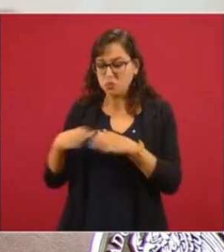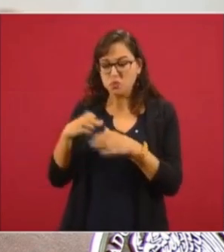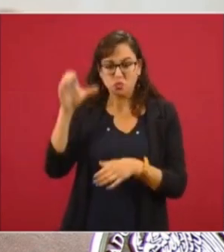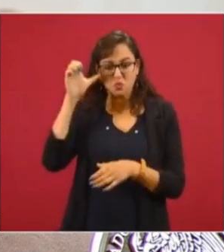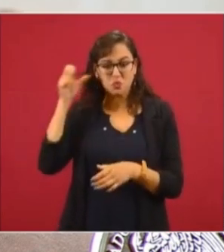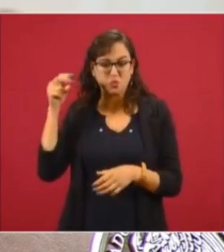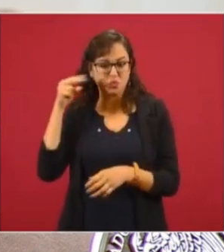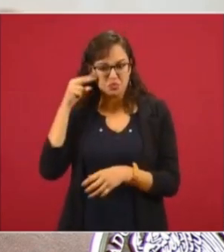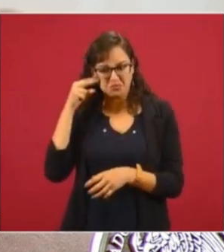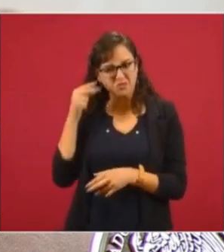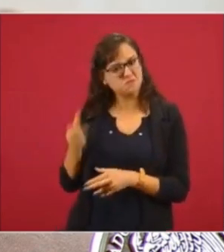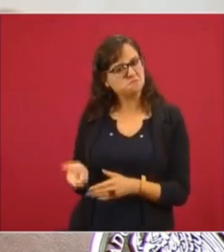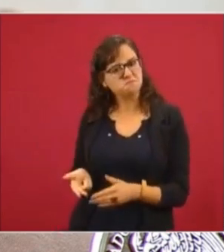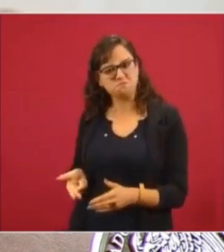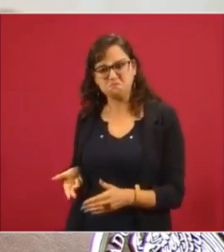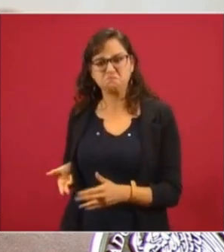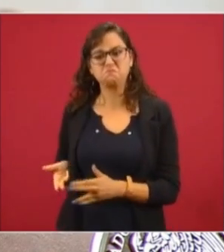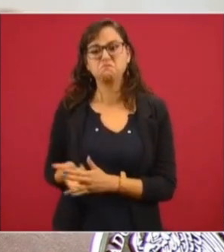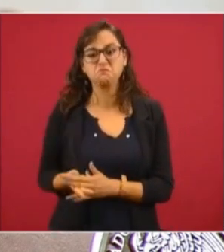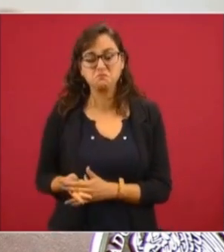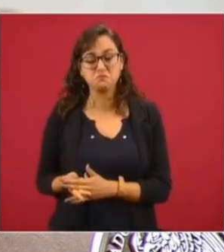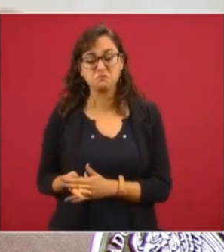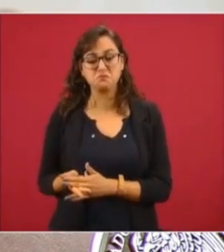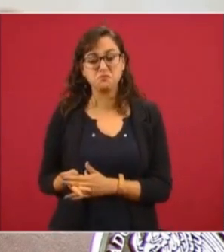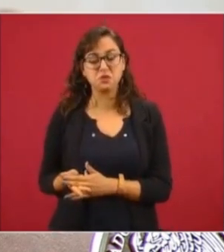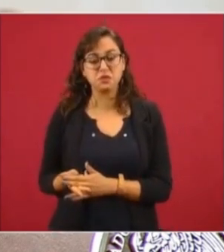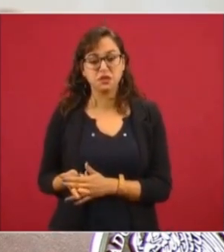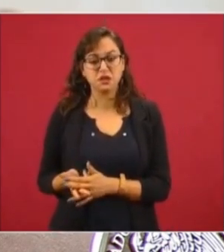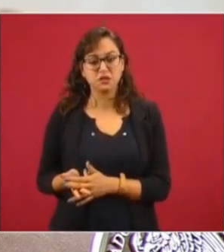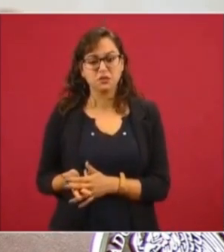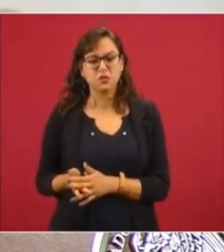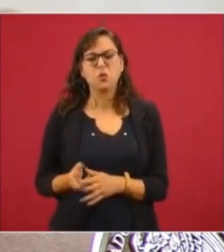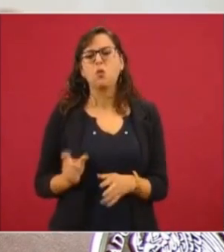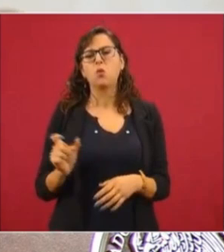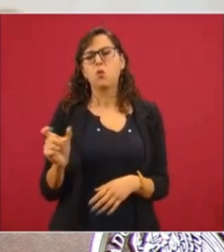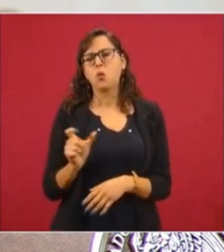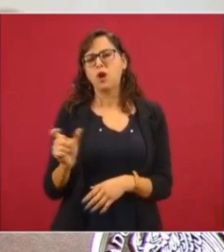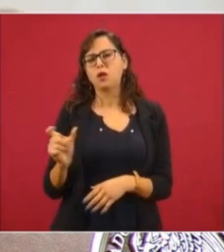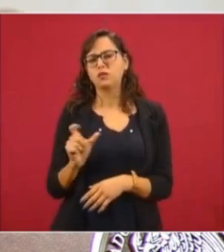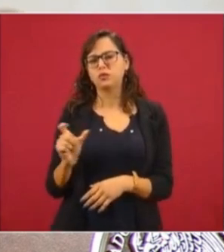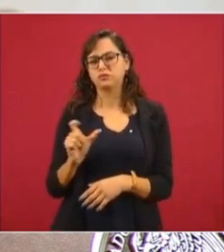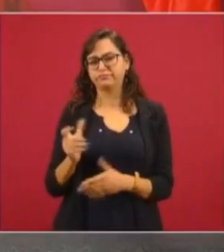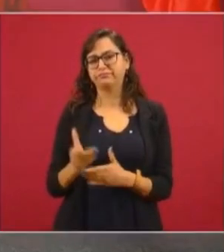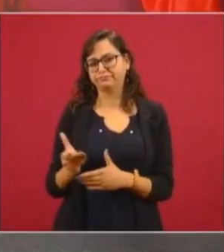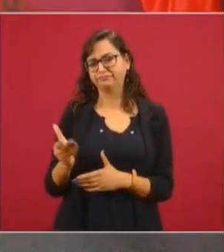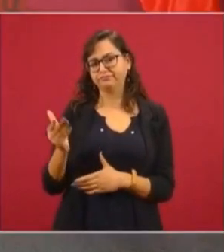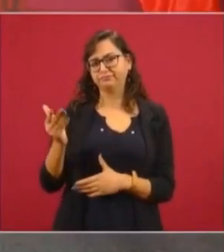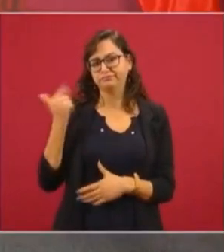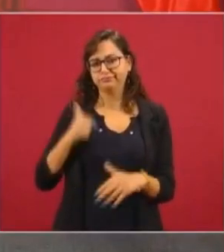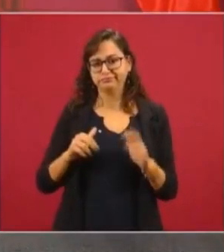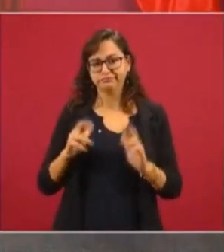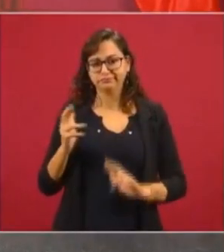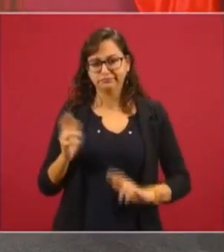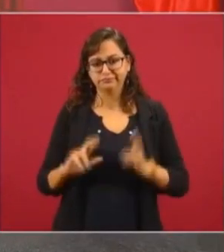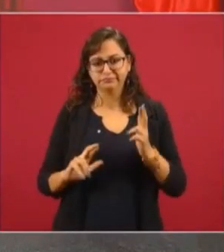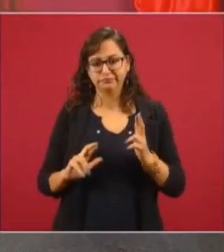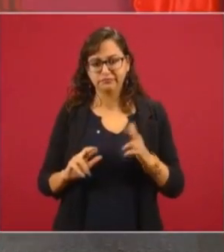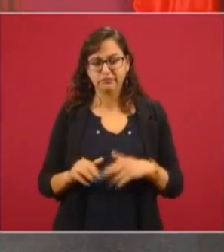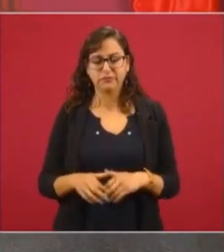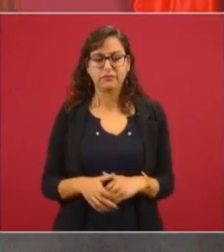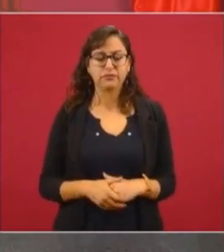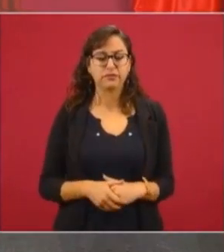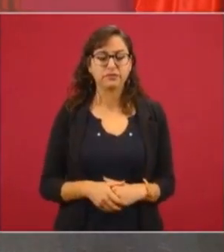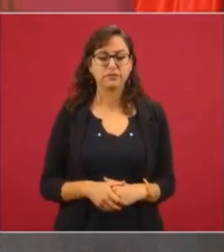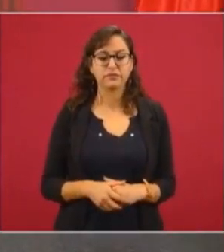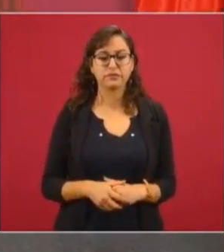la época revolucionaria. Entonces,